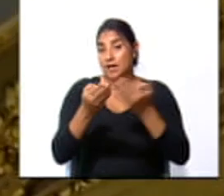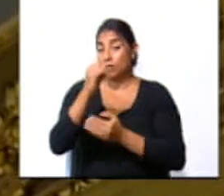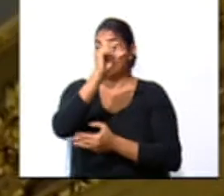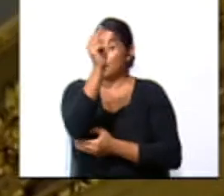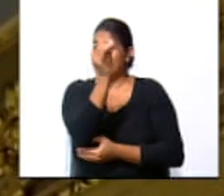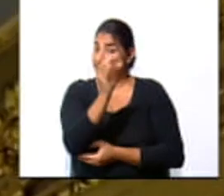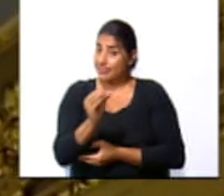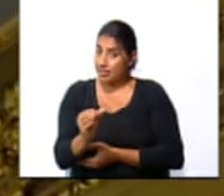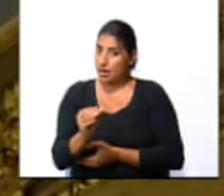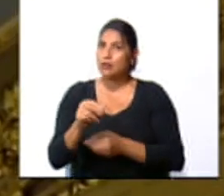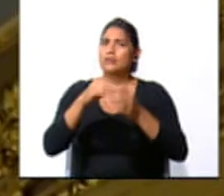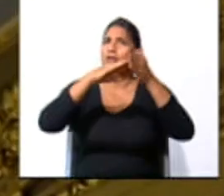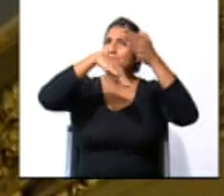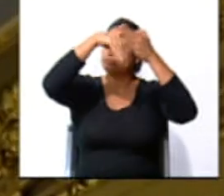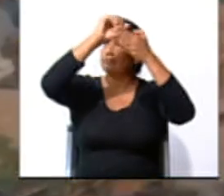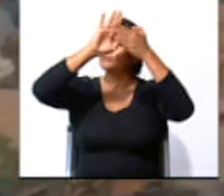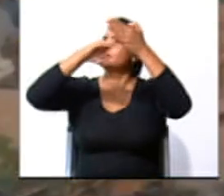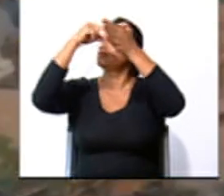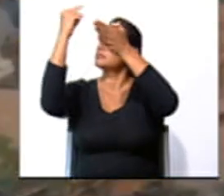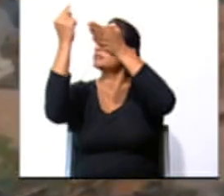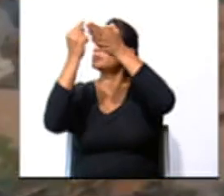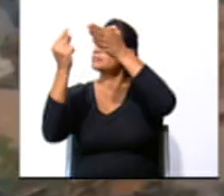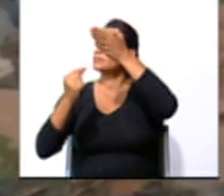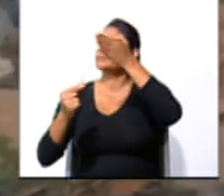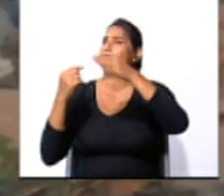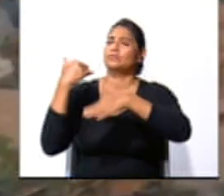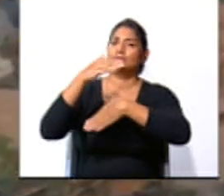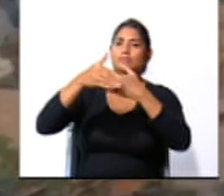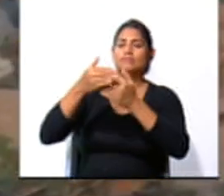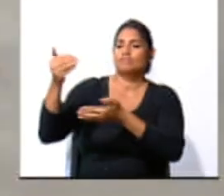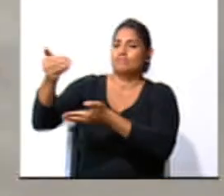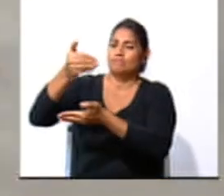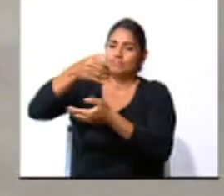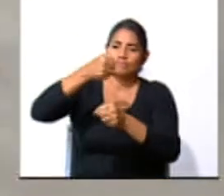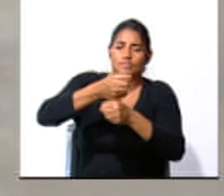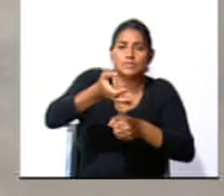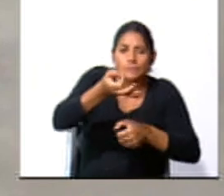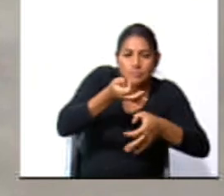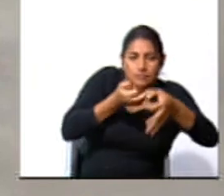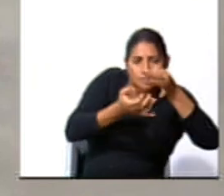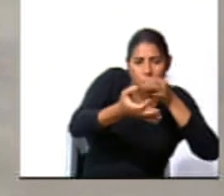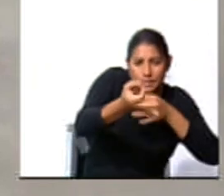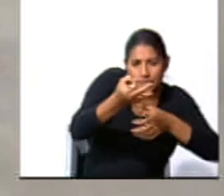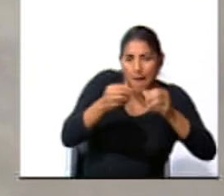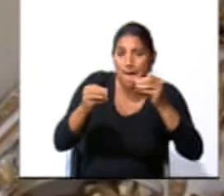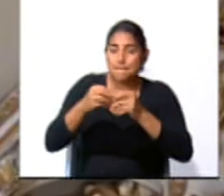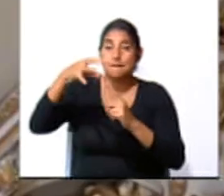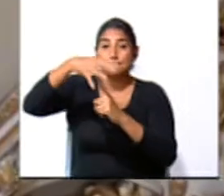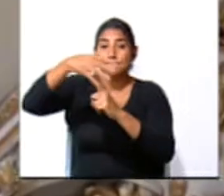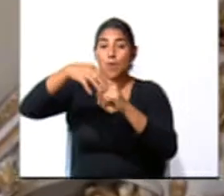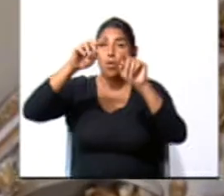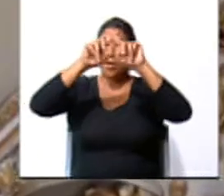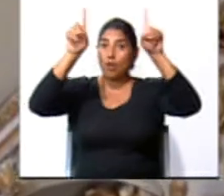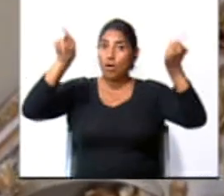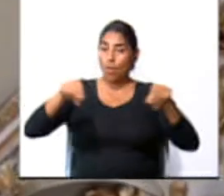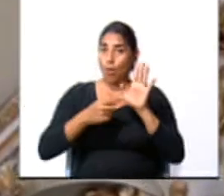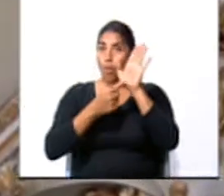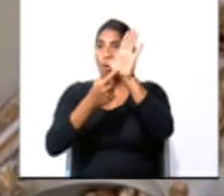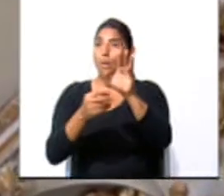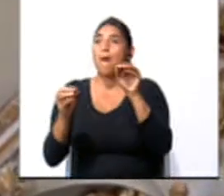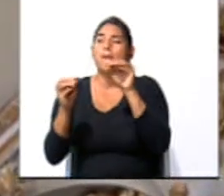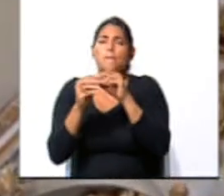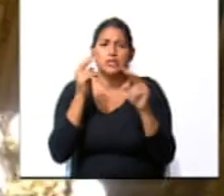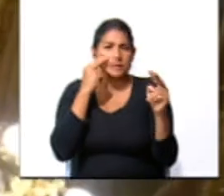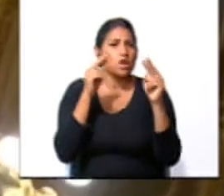y decorado en su interior con escenas de la recolección de café. La más popular de las obras, o quizás la que se